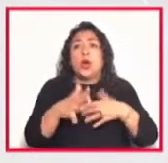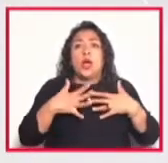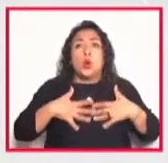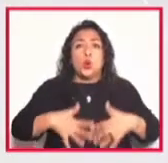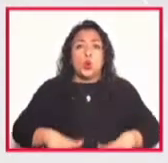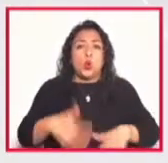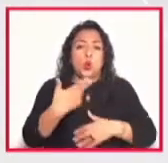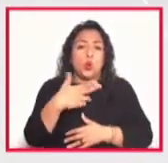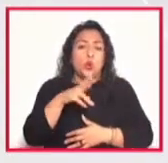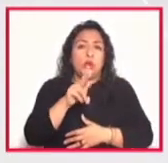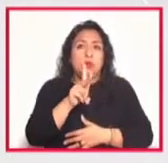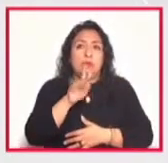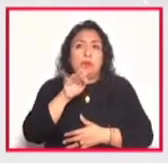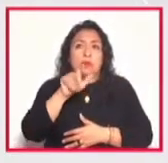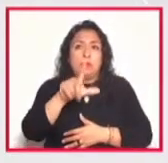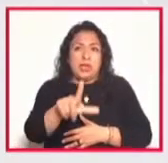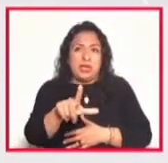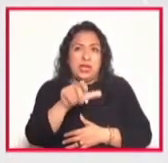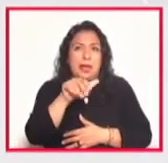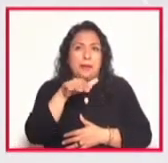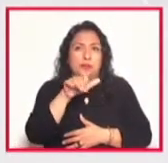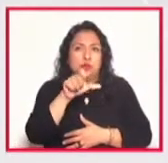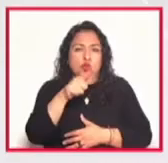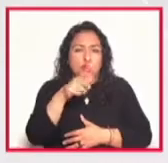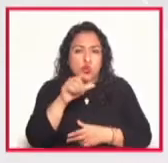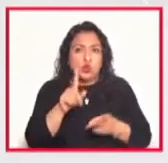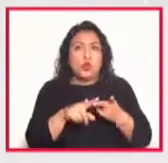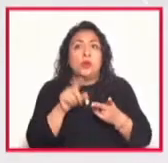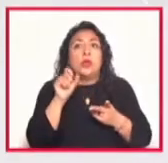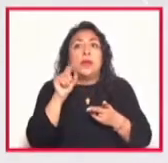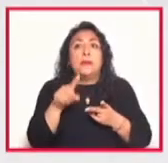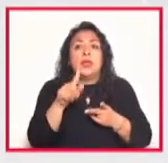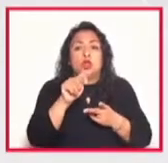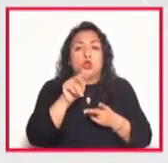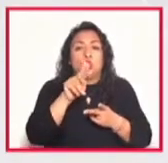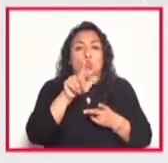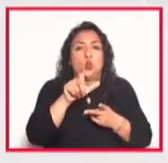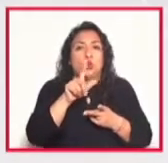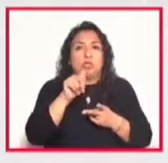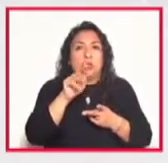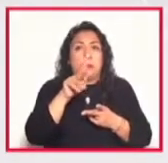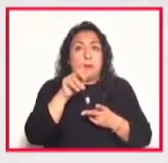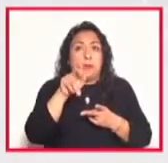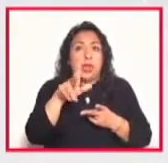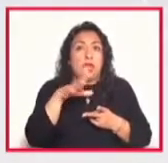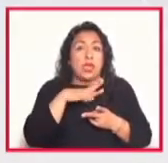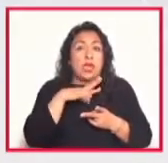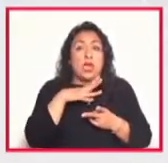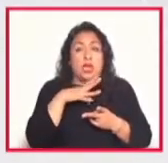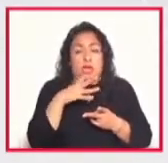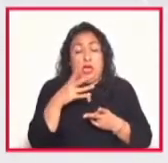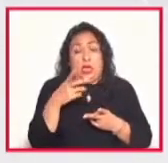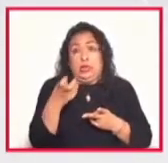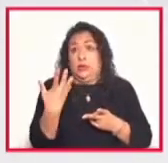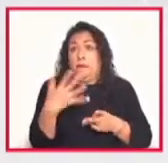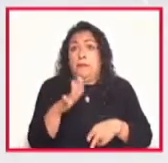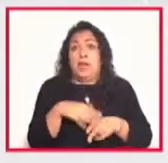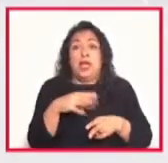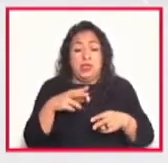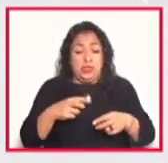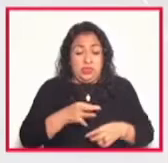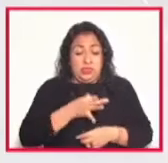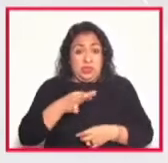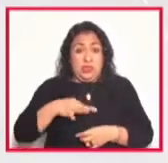amusgo los que son de tuxtepec el de tuxtepec jalapadería en esos bordados los